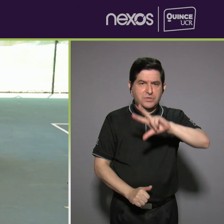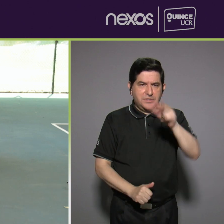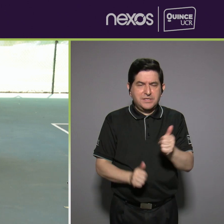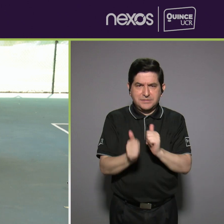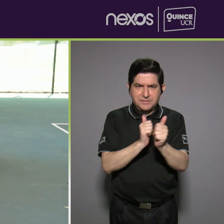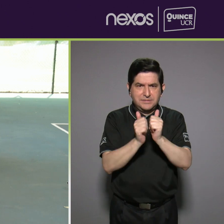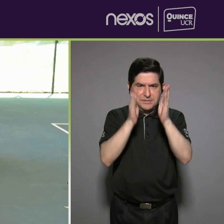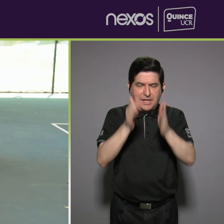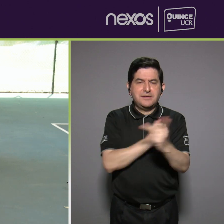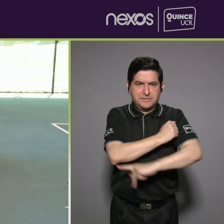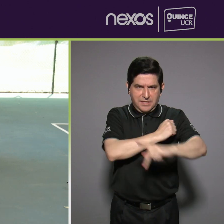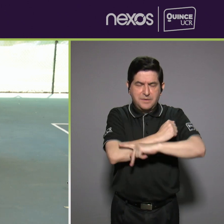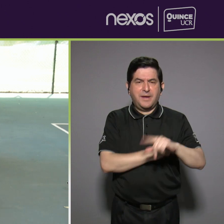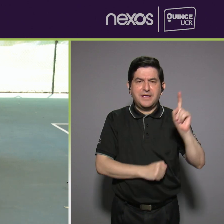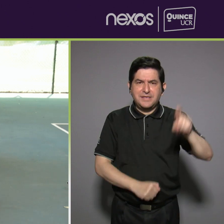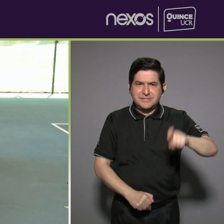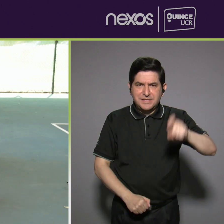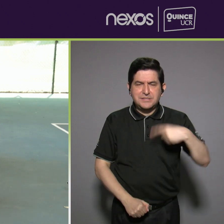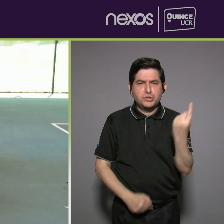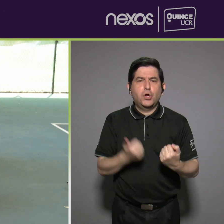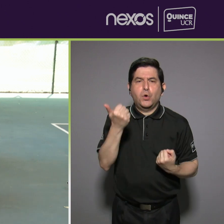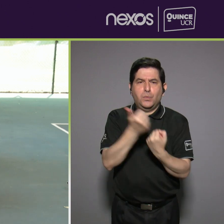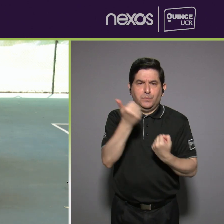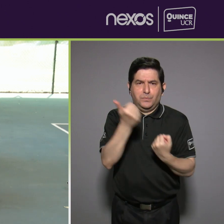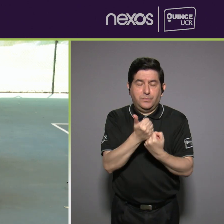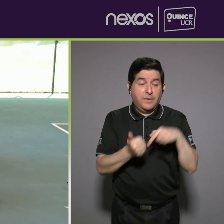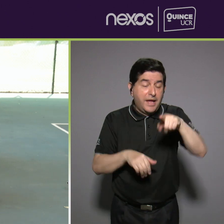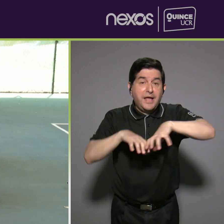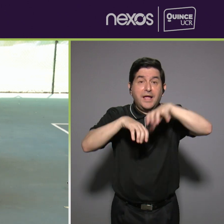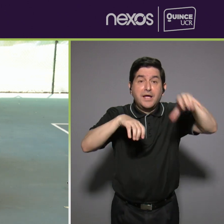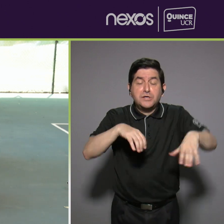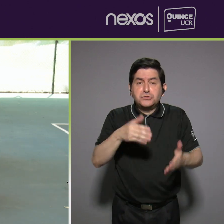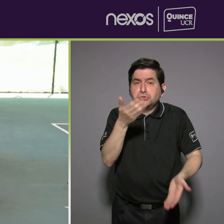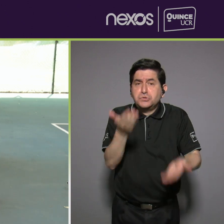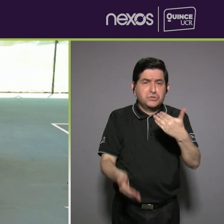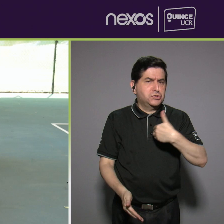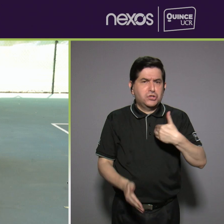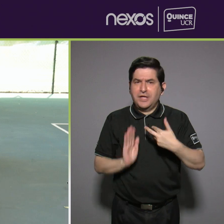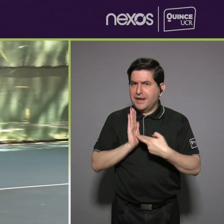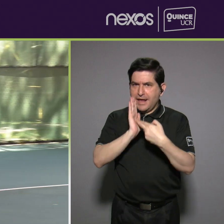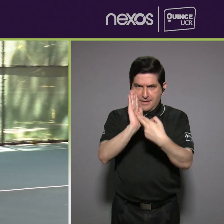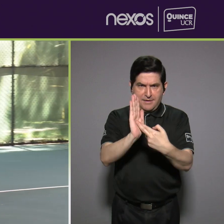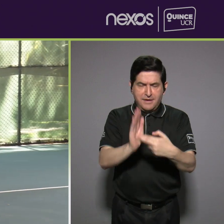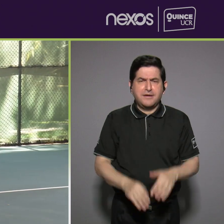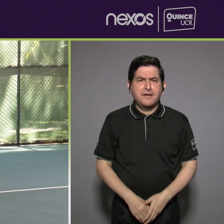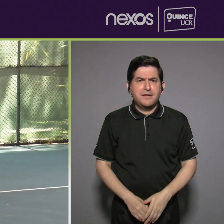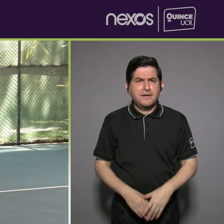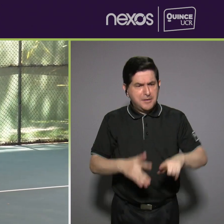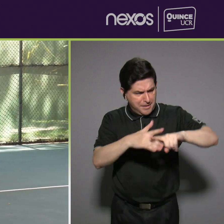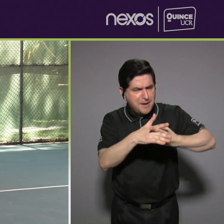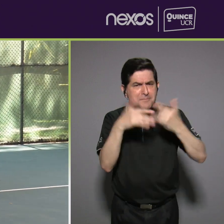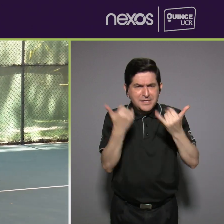y lo que se necesita es nada más el apoyo. Entonces, esos cantones que todavía no tienen representantes, pues empiecen a buscar porque